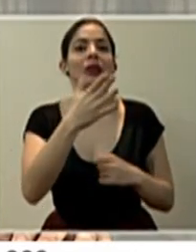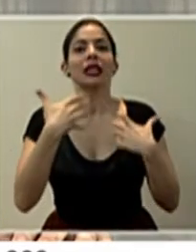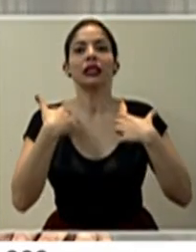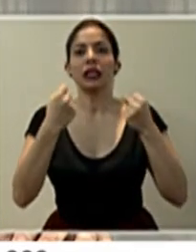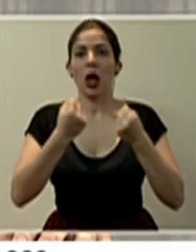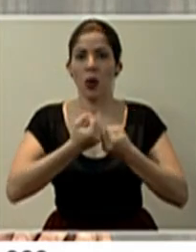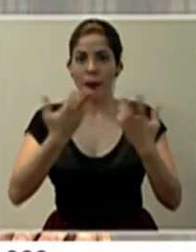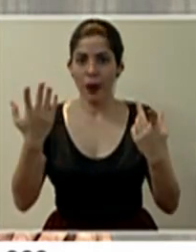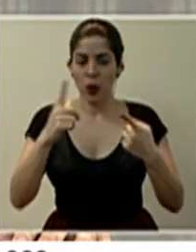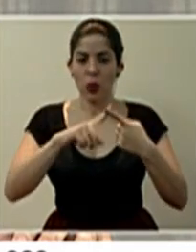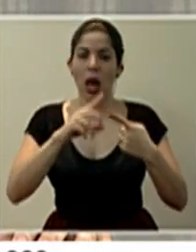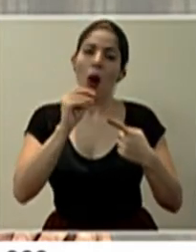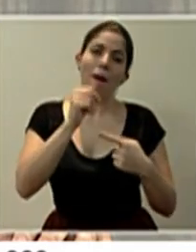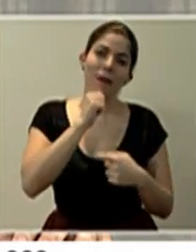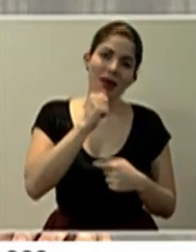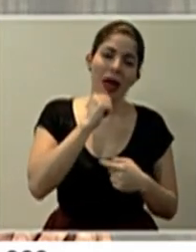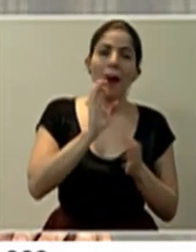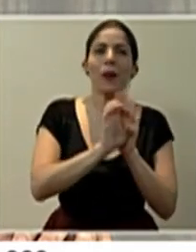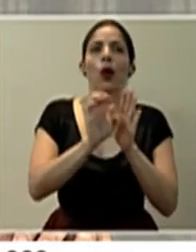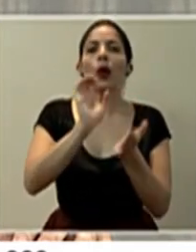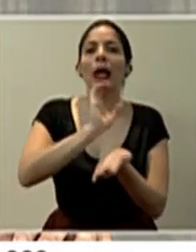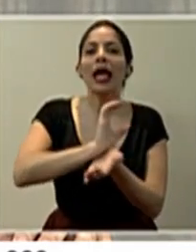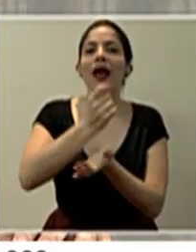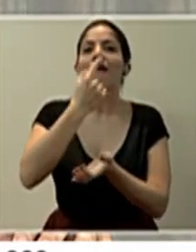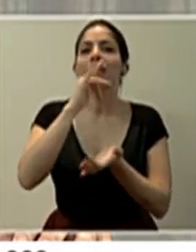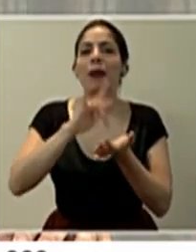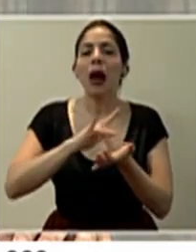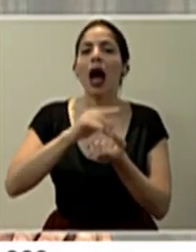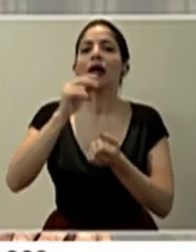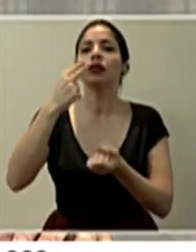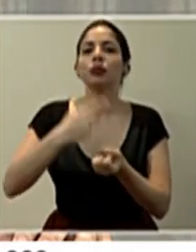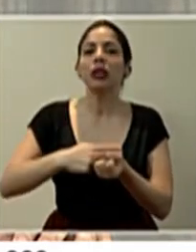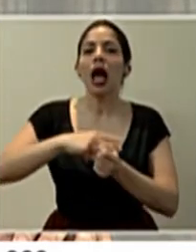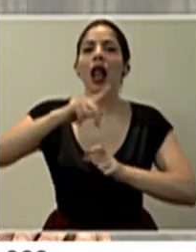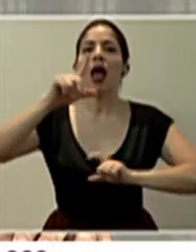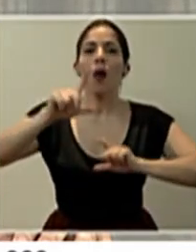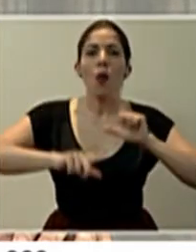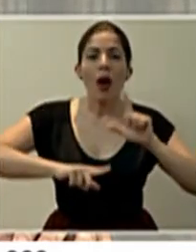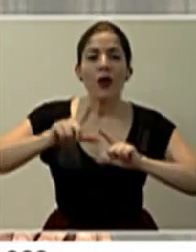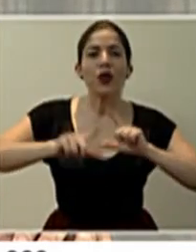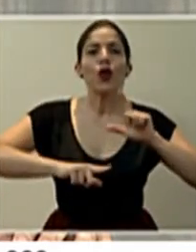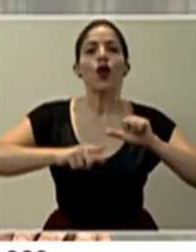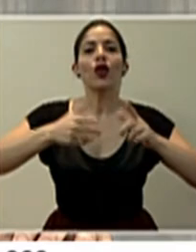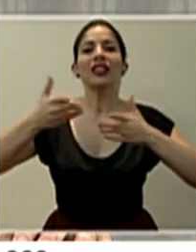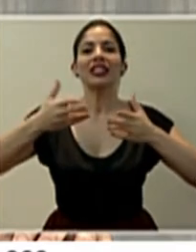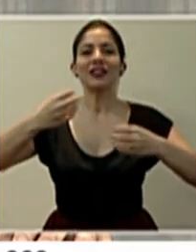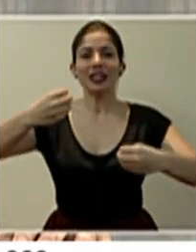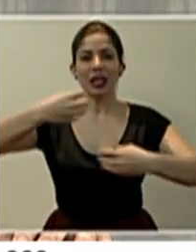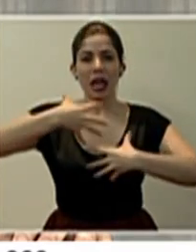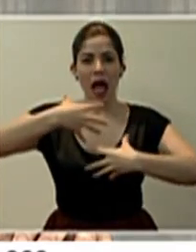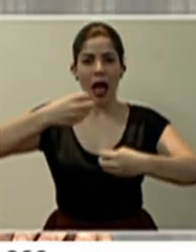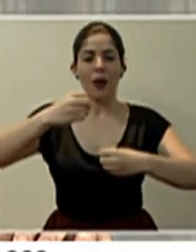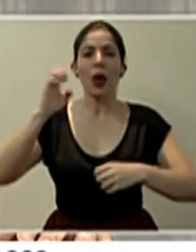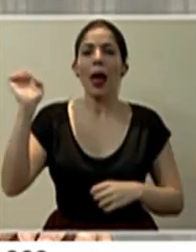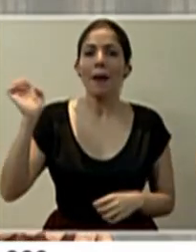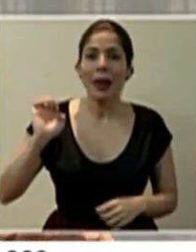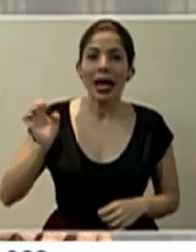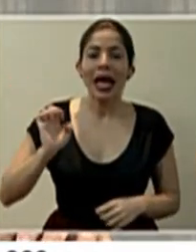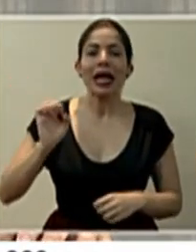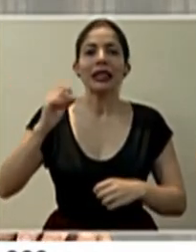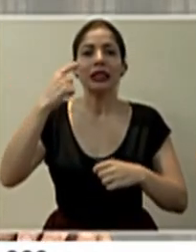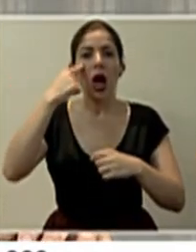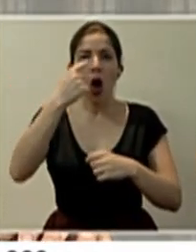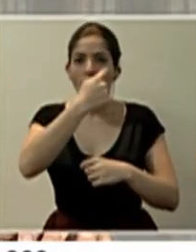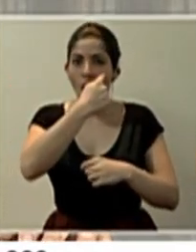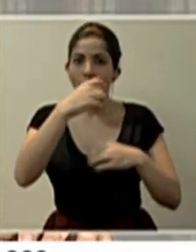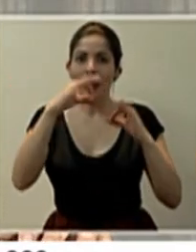pública o privadas, como clínicas, farmacias, hospitales, laboratorios, servicios de radioagnósticos, servicios de emergencia, ópticas,